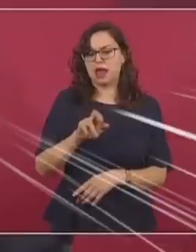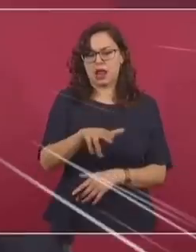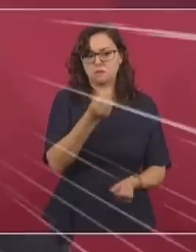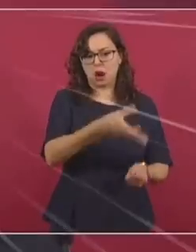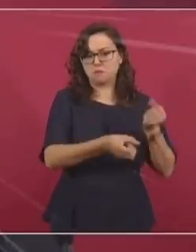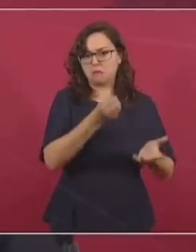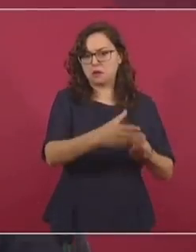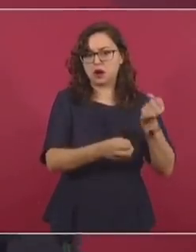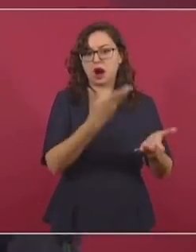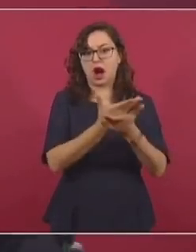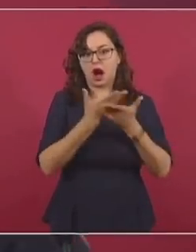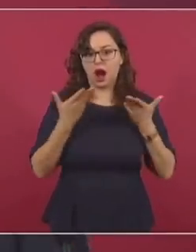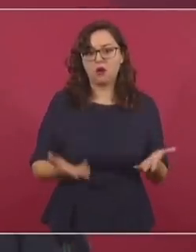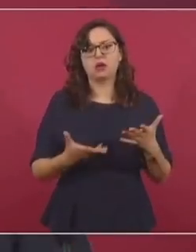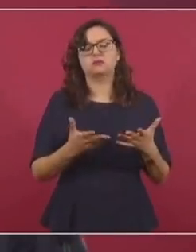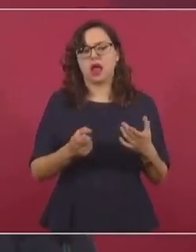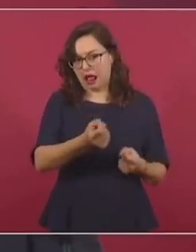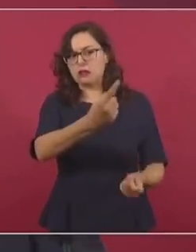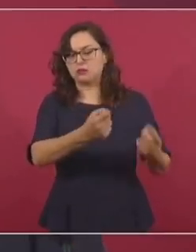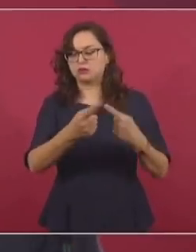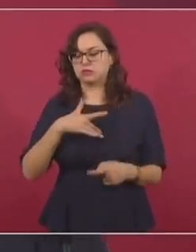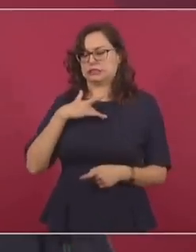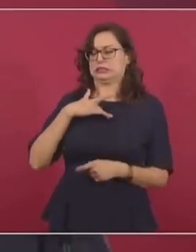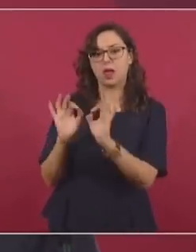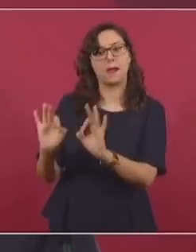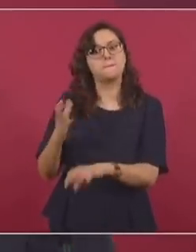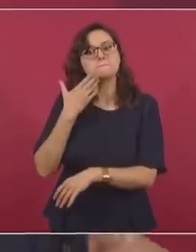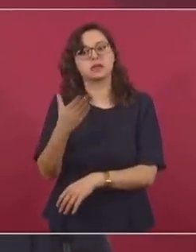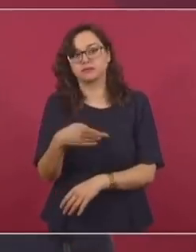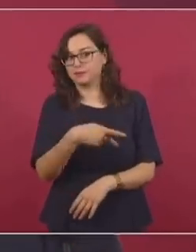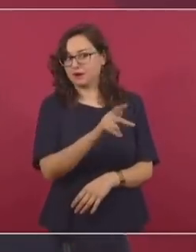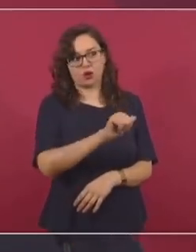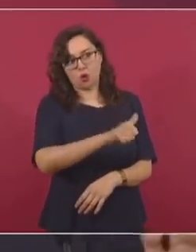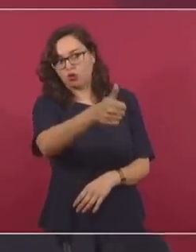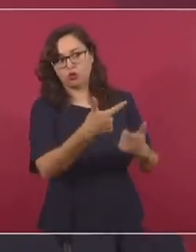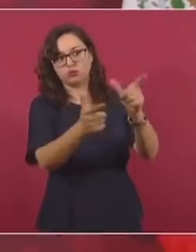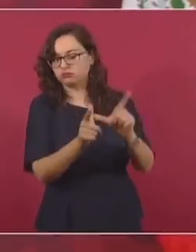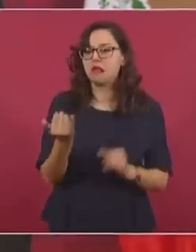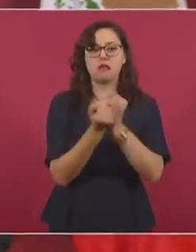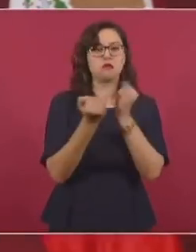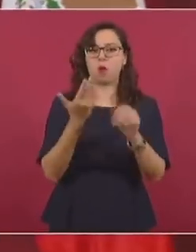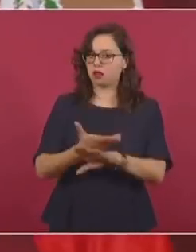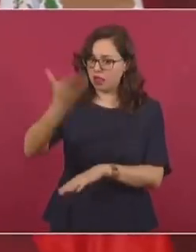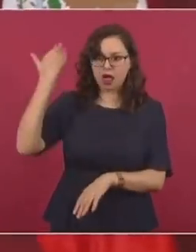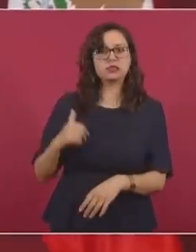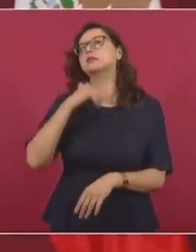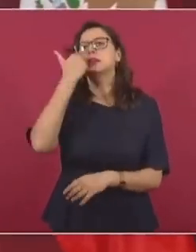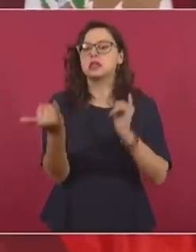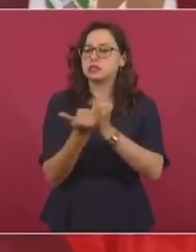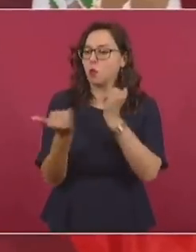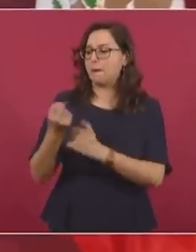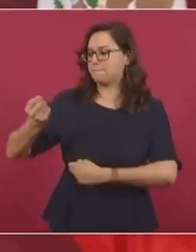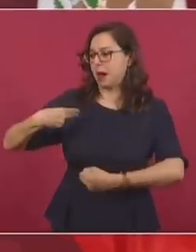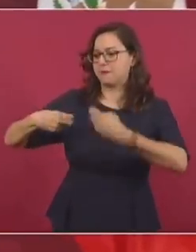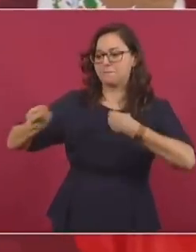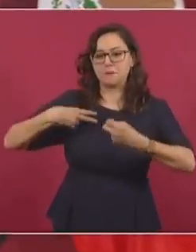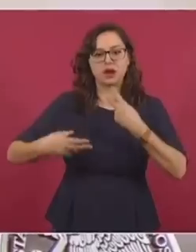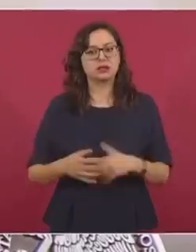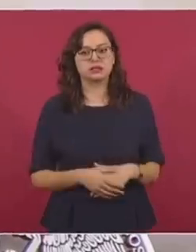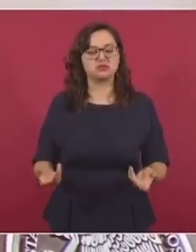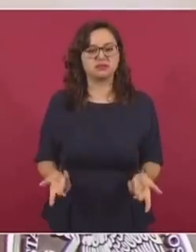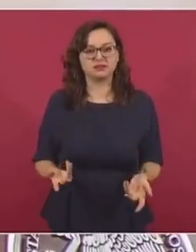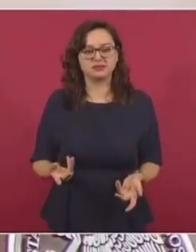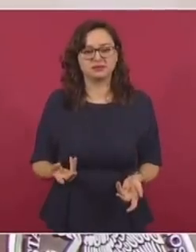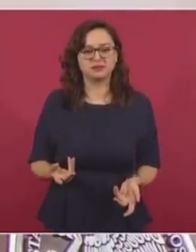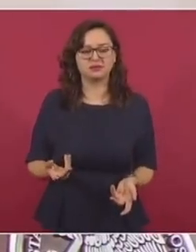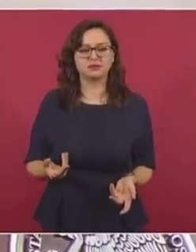que han cambiado de actitud. Pero hay otros que no, quieren seguir manteniendo sus privilegios, quieren seguir manteniendo el privilegio de